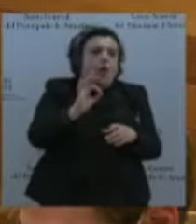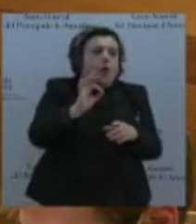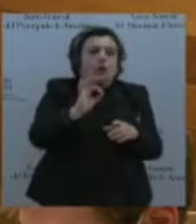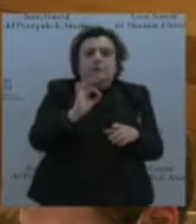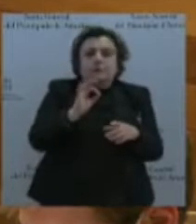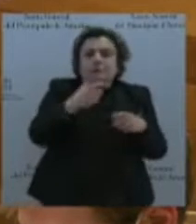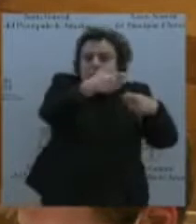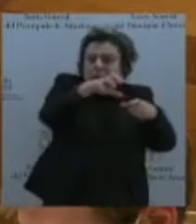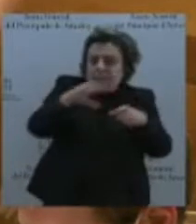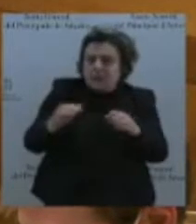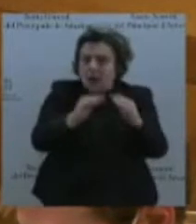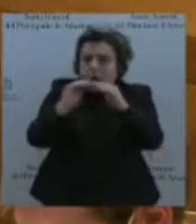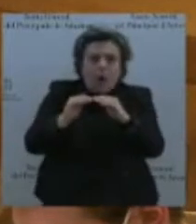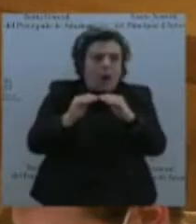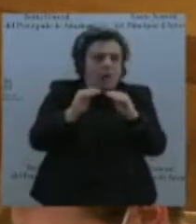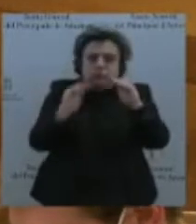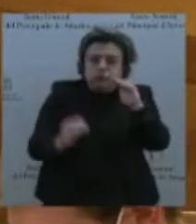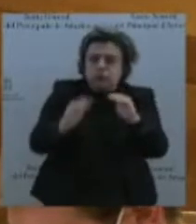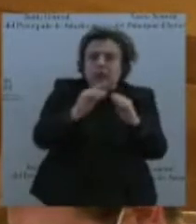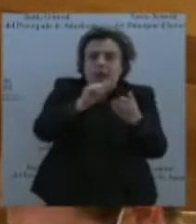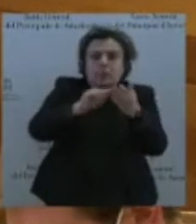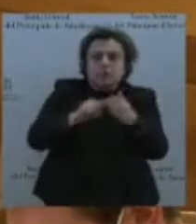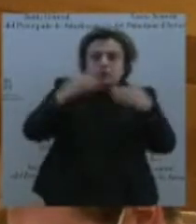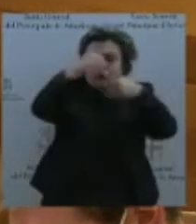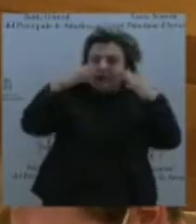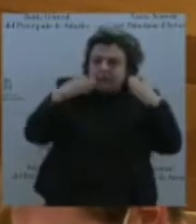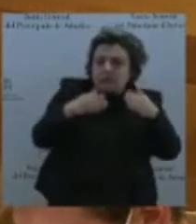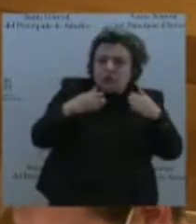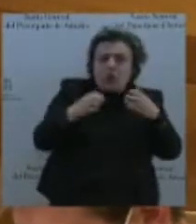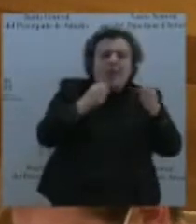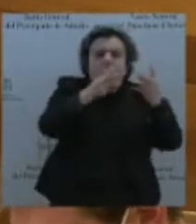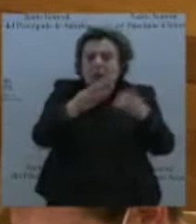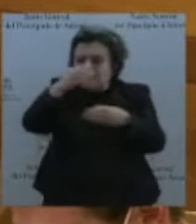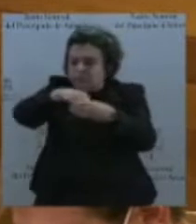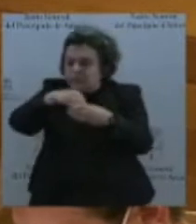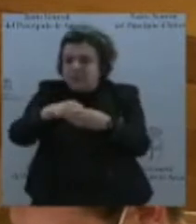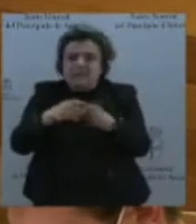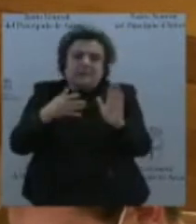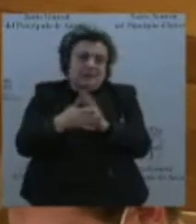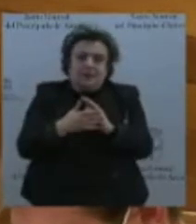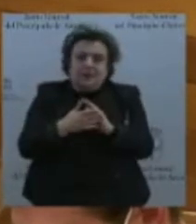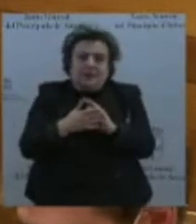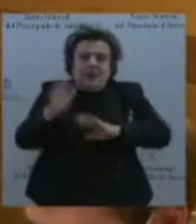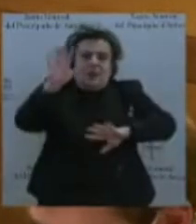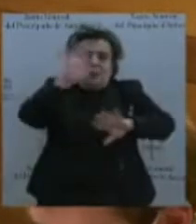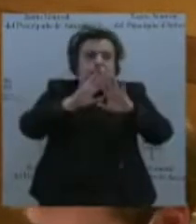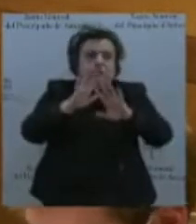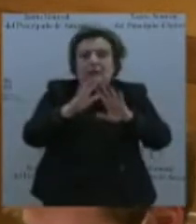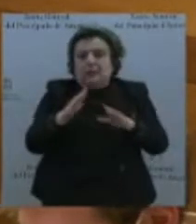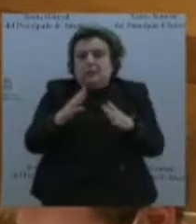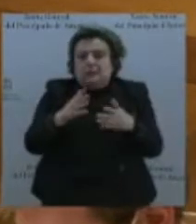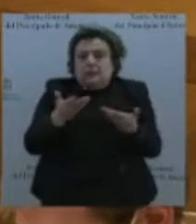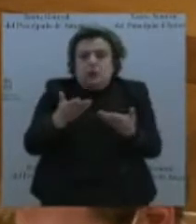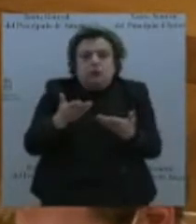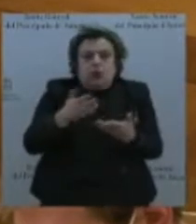puntos de atención y su dotación no ha hecho más que aumentar el descontento entre los profesionales y la ciudadanía y deteriorar la